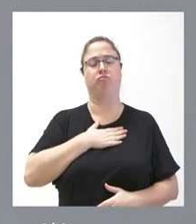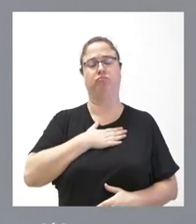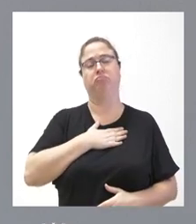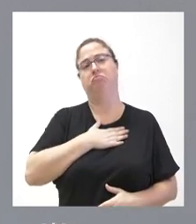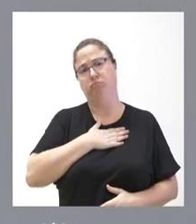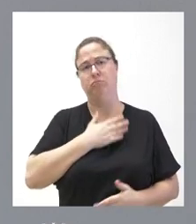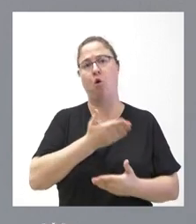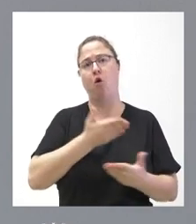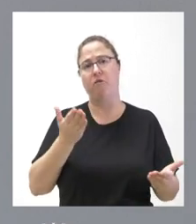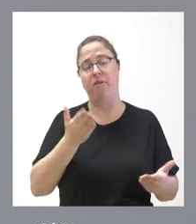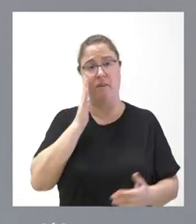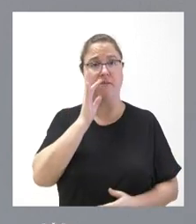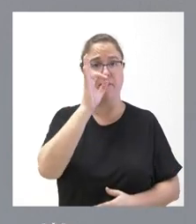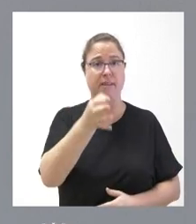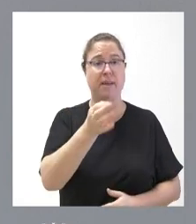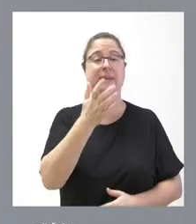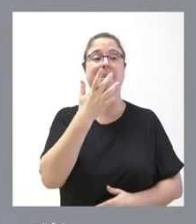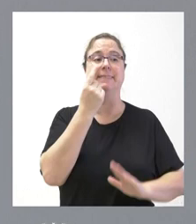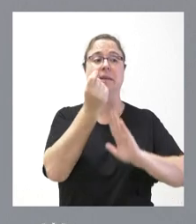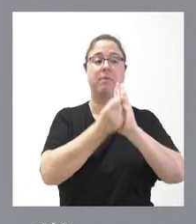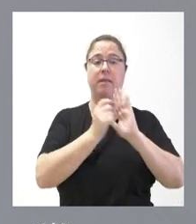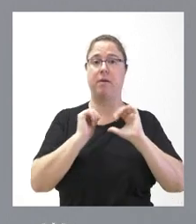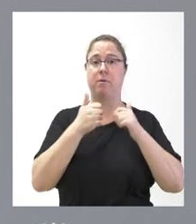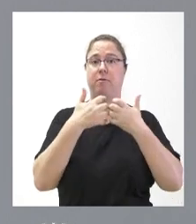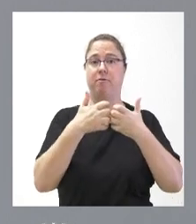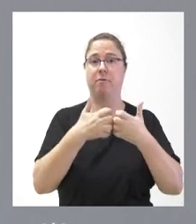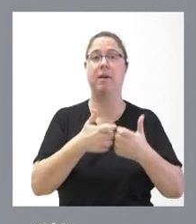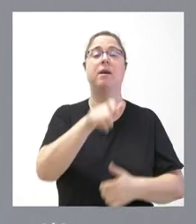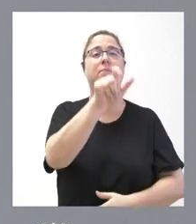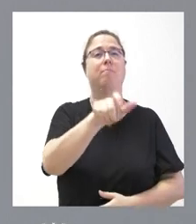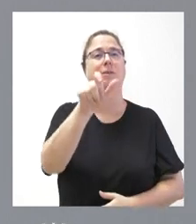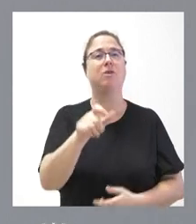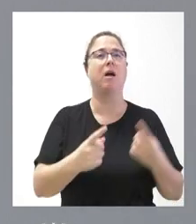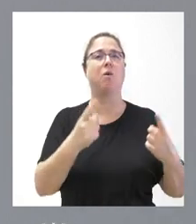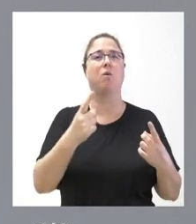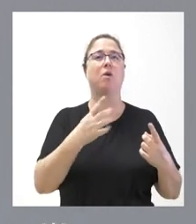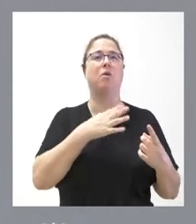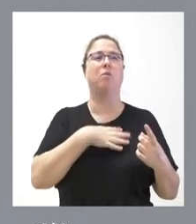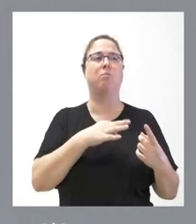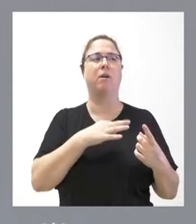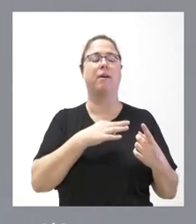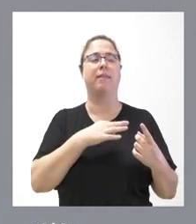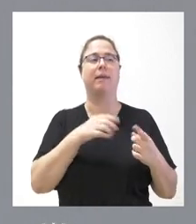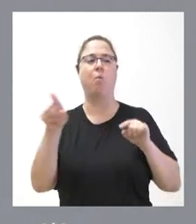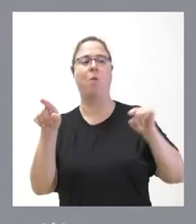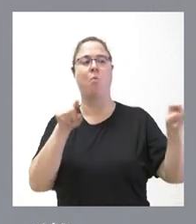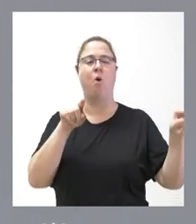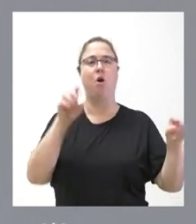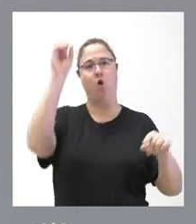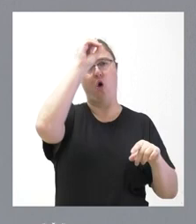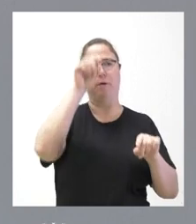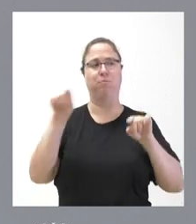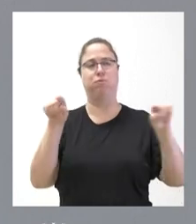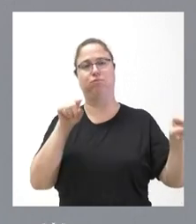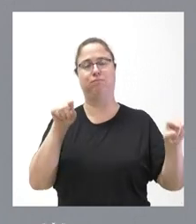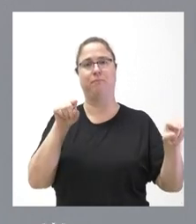es verdad que cuando estas medidas se ponen en marcha hay personas que pueden situarse en una posición o en otra porque aquí hay dos posiciones